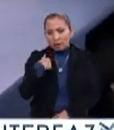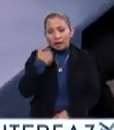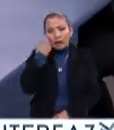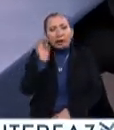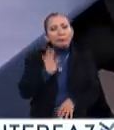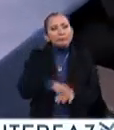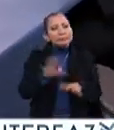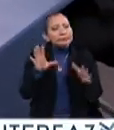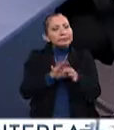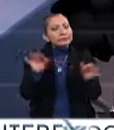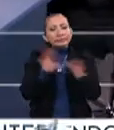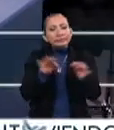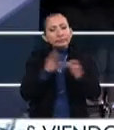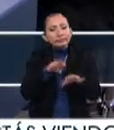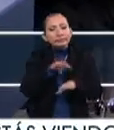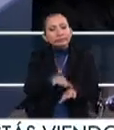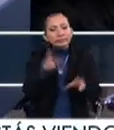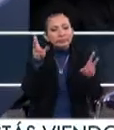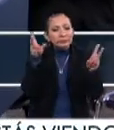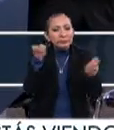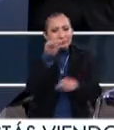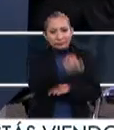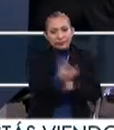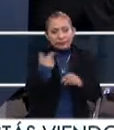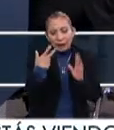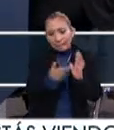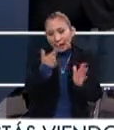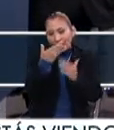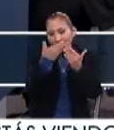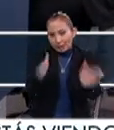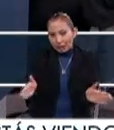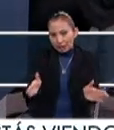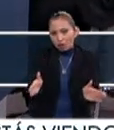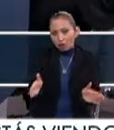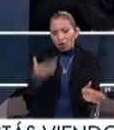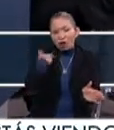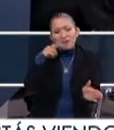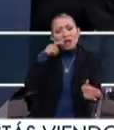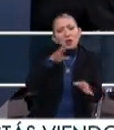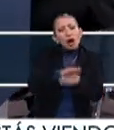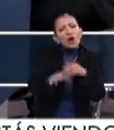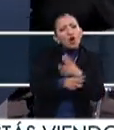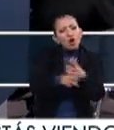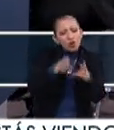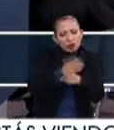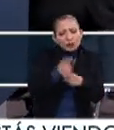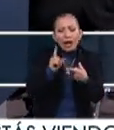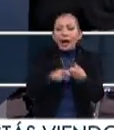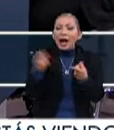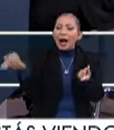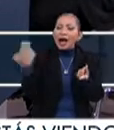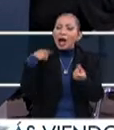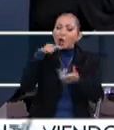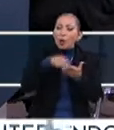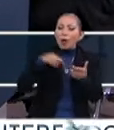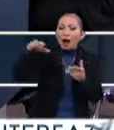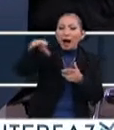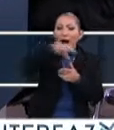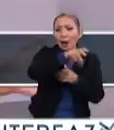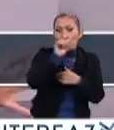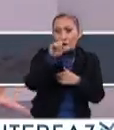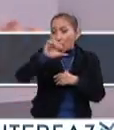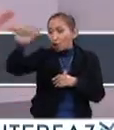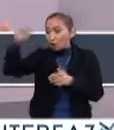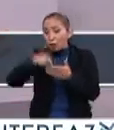gustaría que me platicaran un poco más acerca de esta edición del Abierto, ¿no? ¿Qué vamos a poder ver? Un poco más sobre las sedes, además del